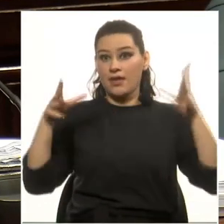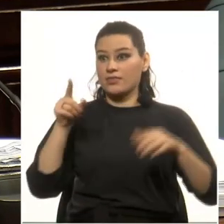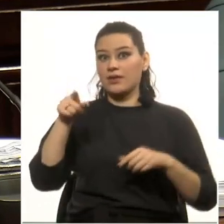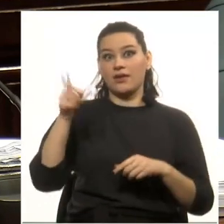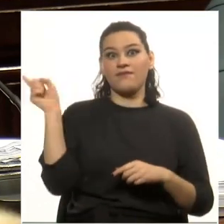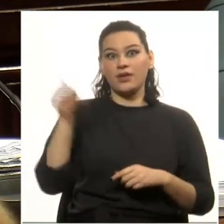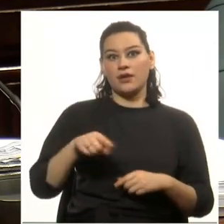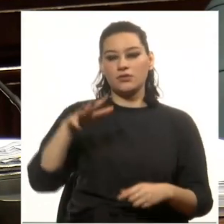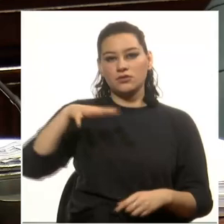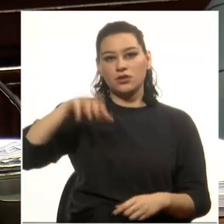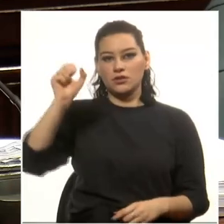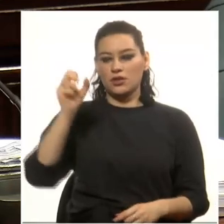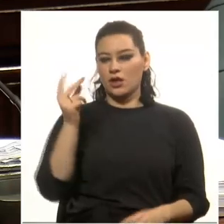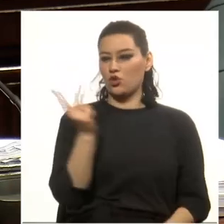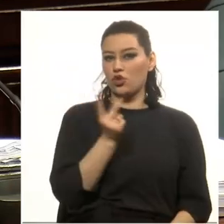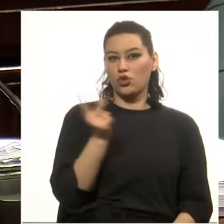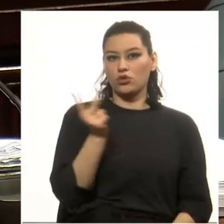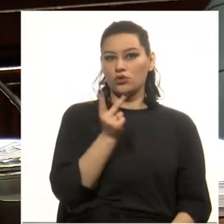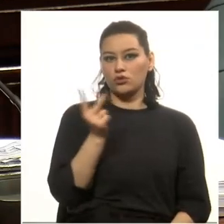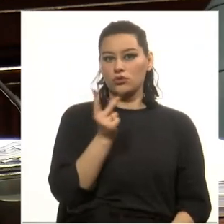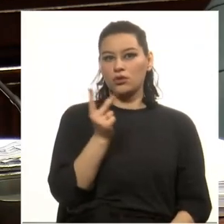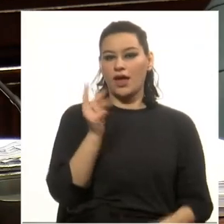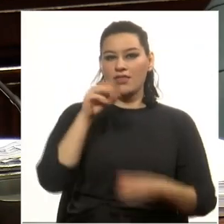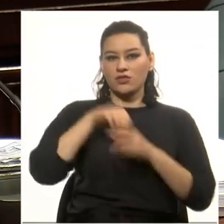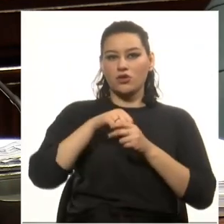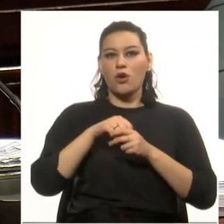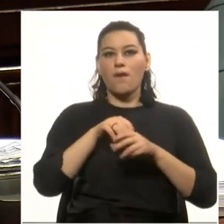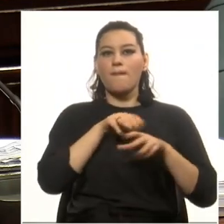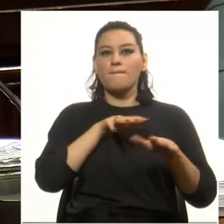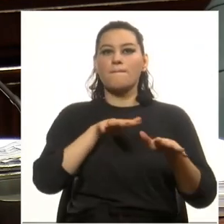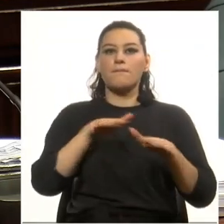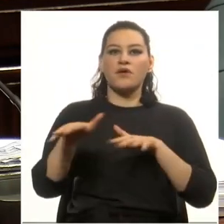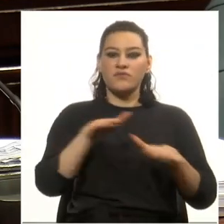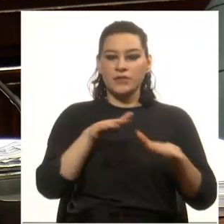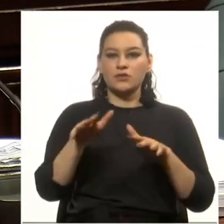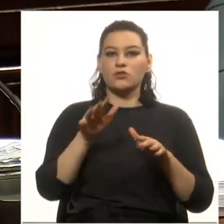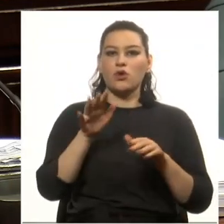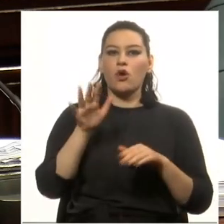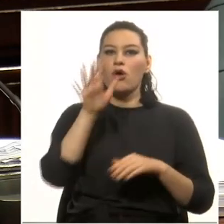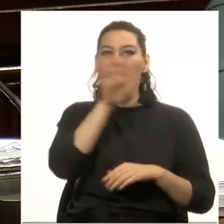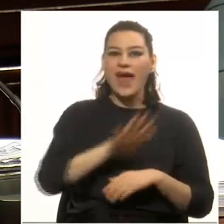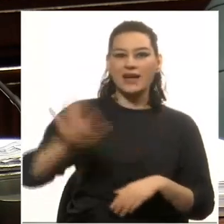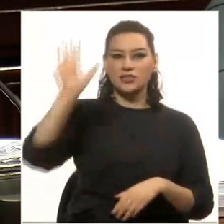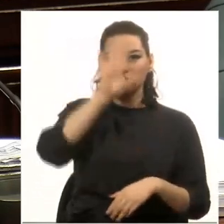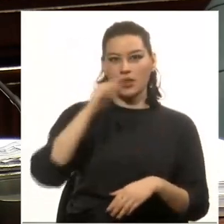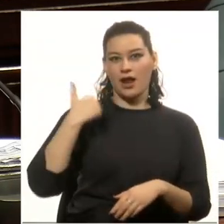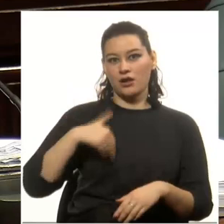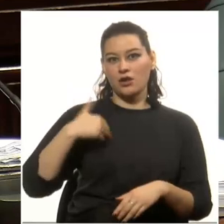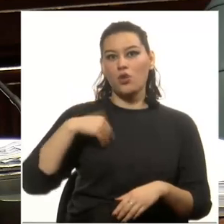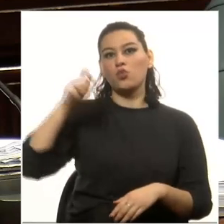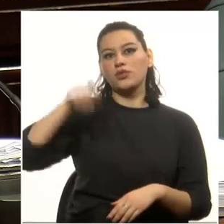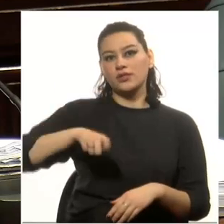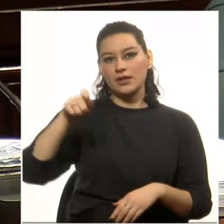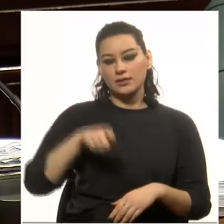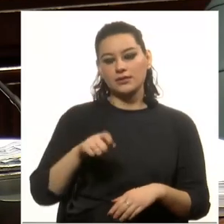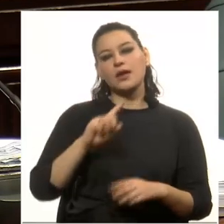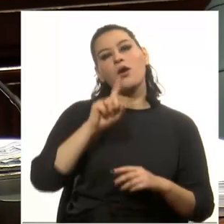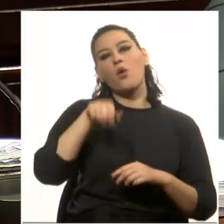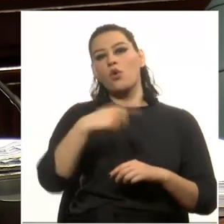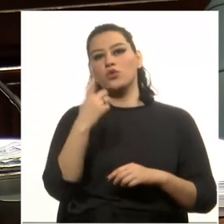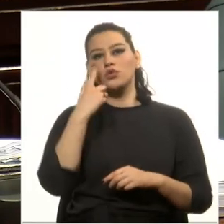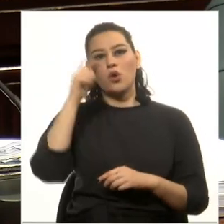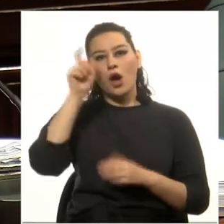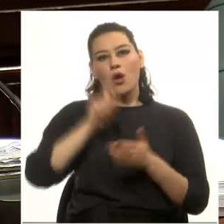Los dos terminaron en el movimiento nacional justicialista. La obra de Atilio García Mellir,